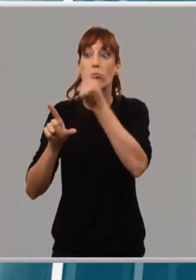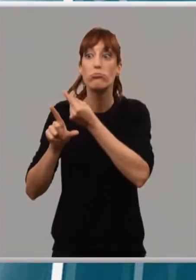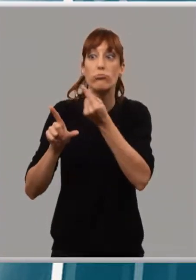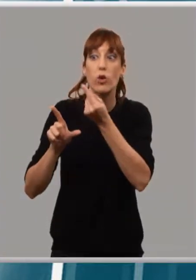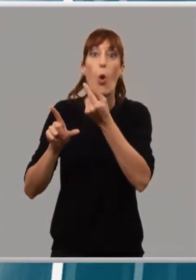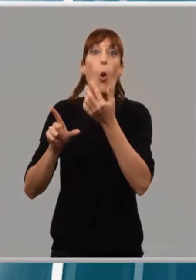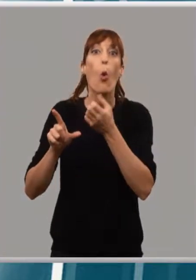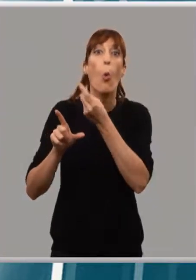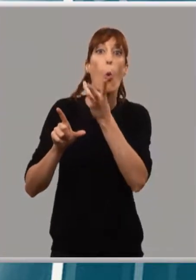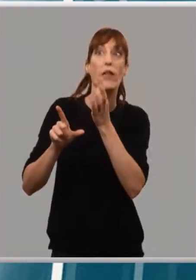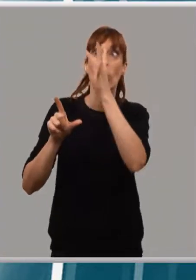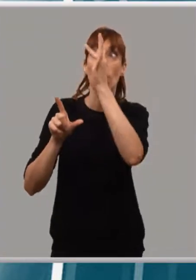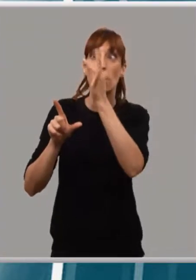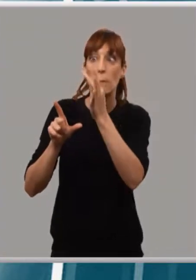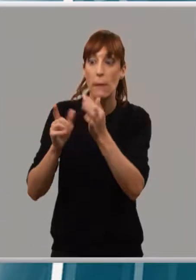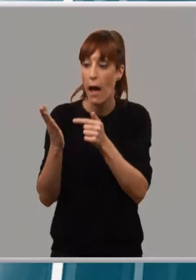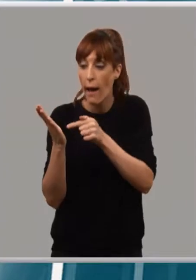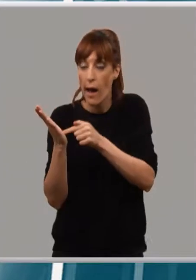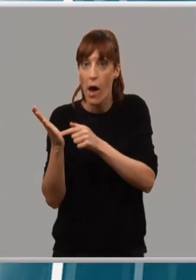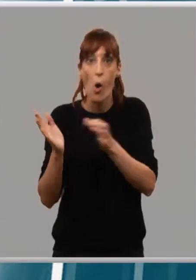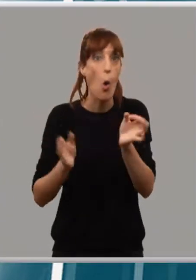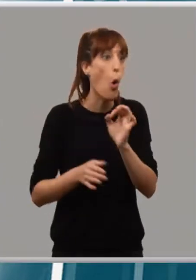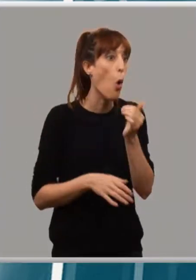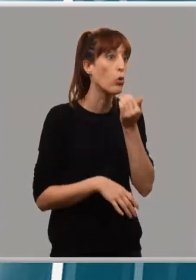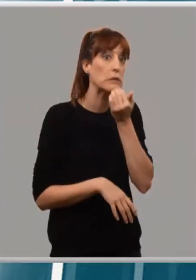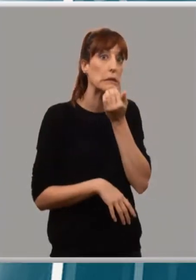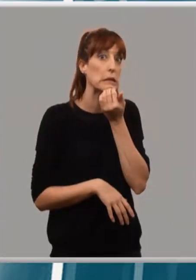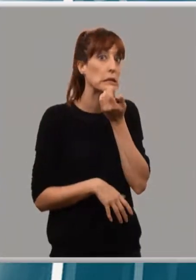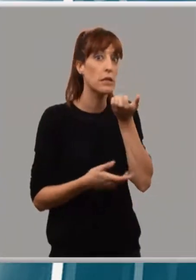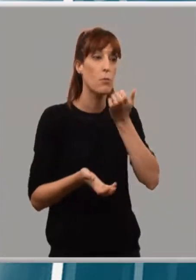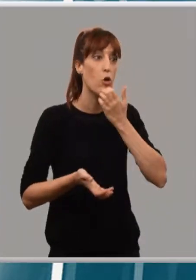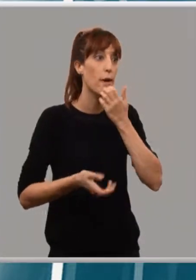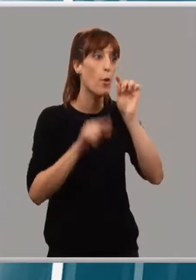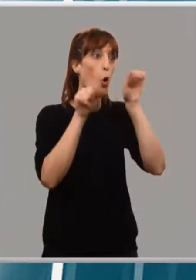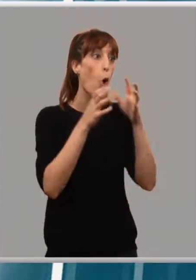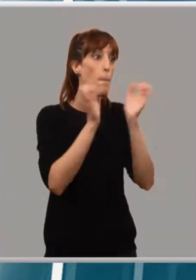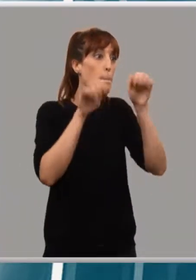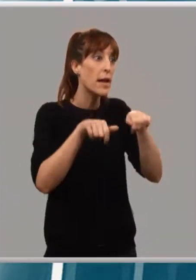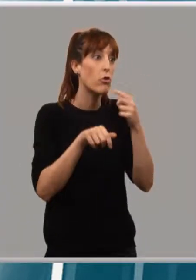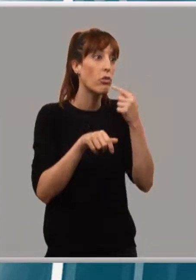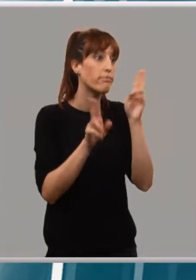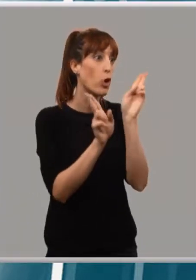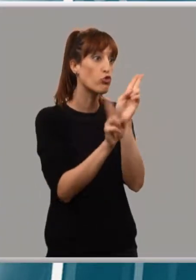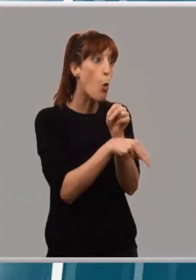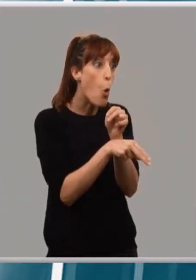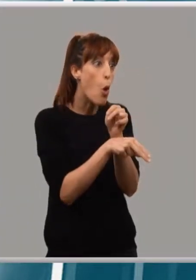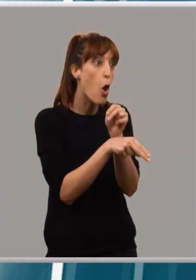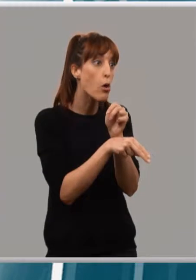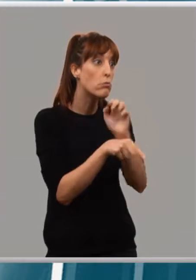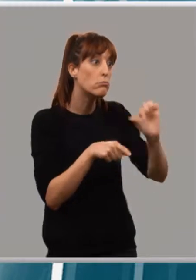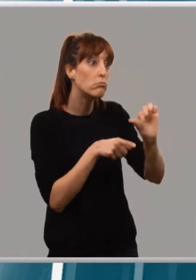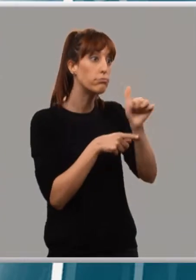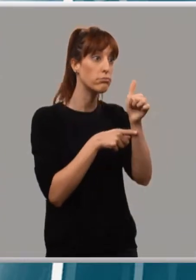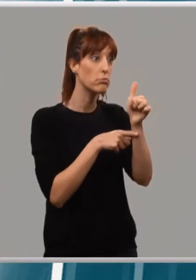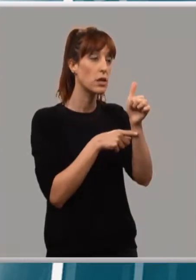si los servicios jurídicos declararan nulos de pleno derecho alguno de esos convenios, poder obtener también de